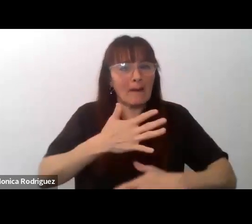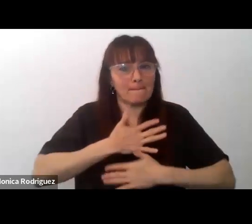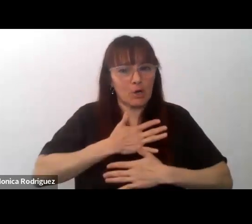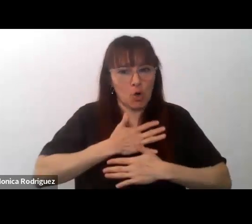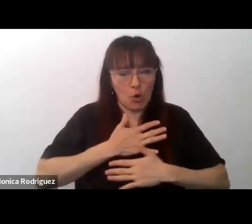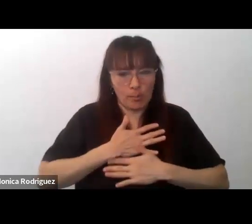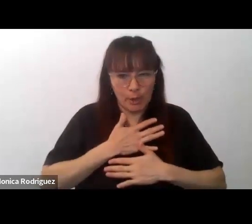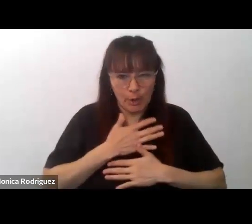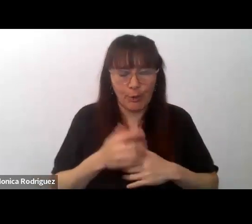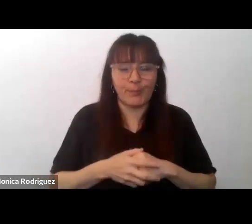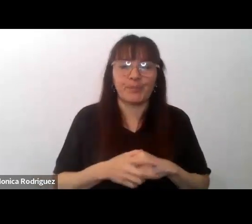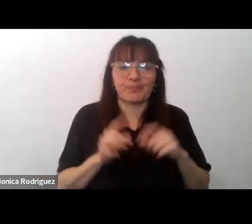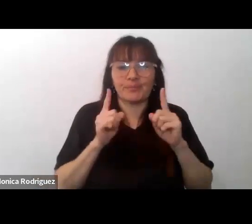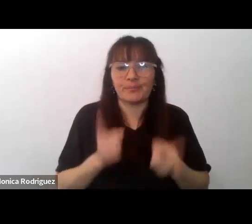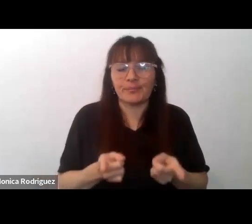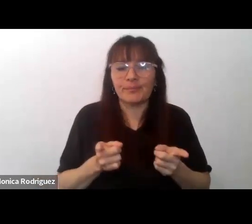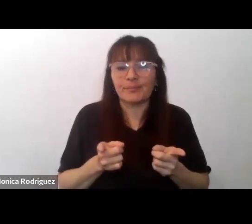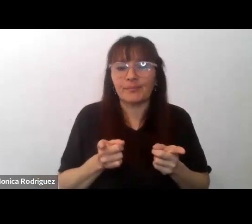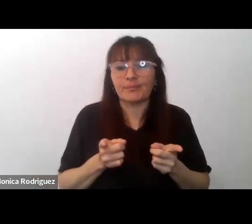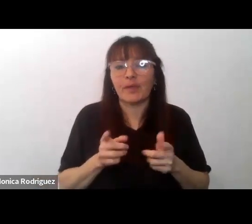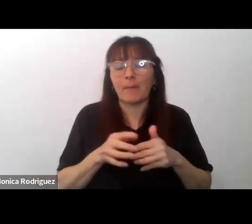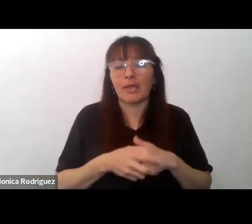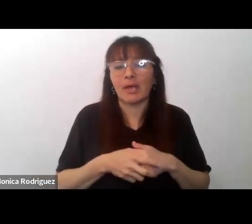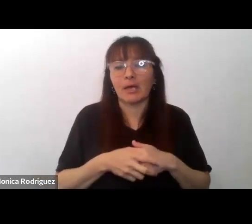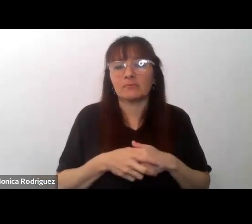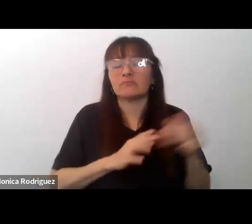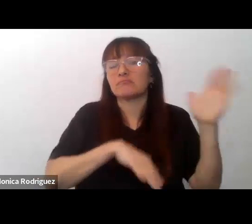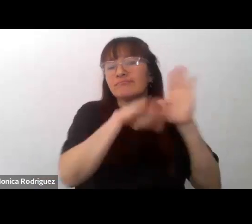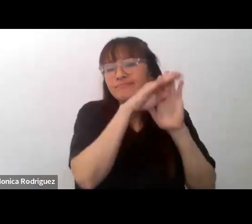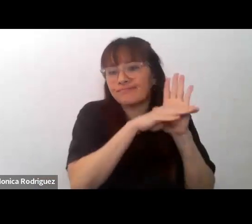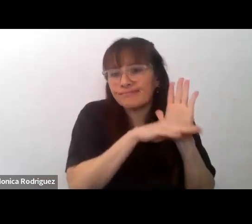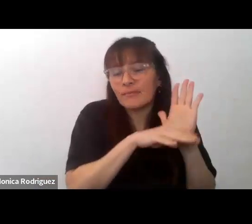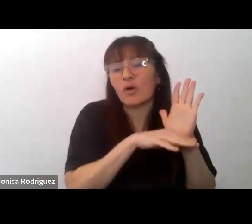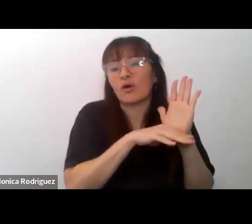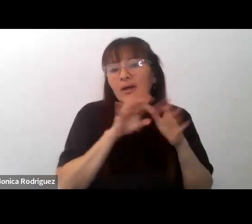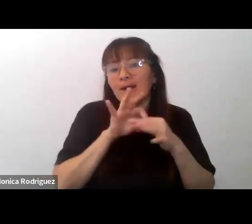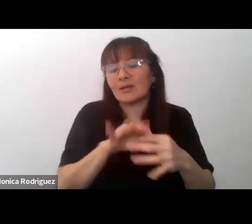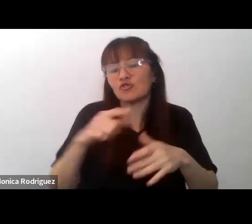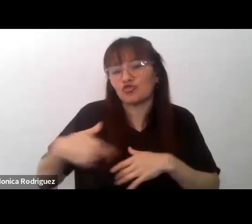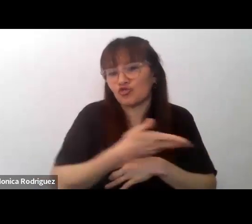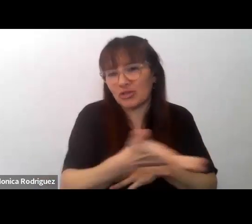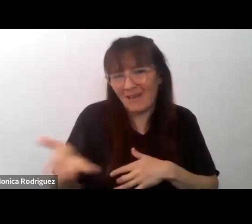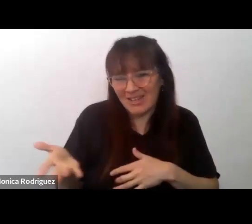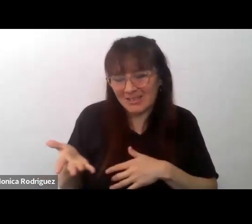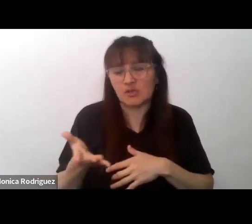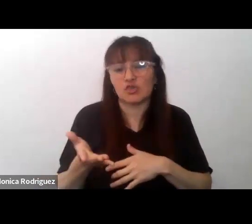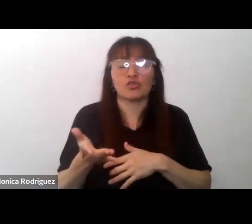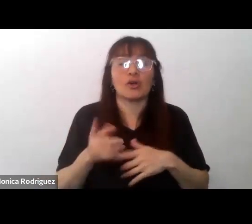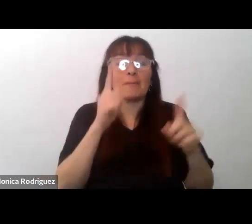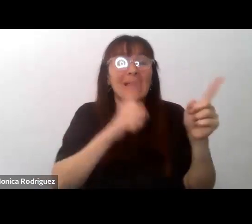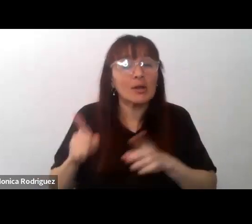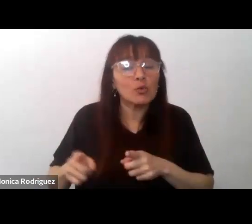centración sobre la instrucción en lugar de la socialización para algunos lo intercultural es una